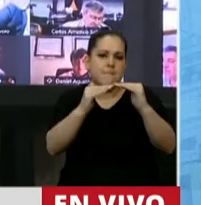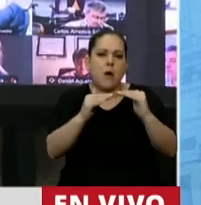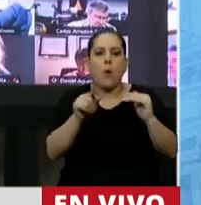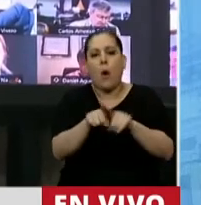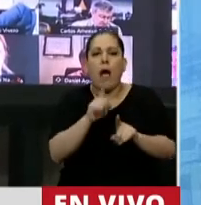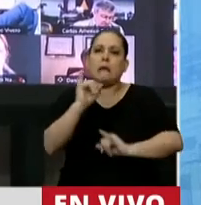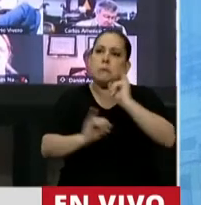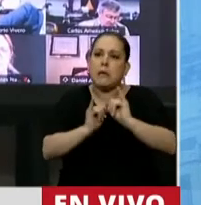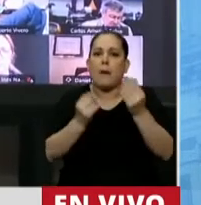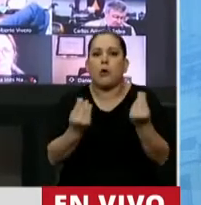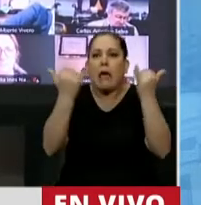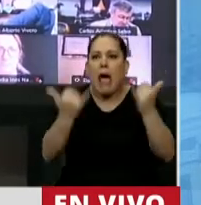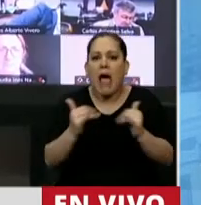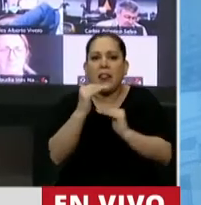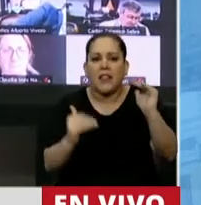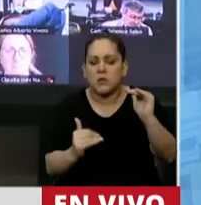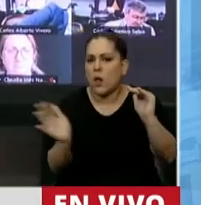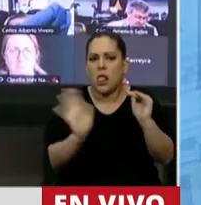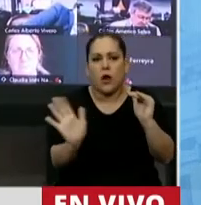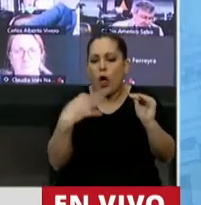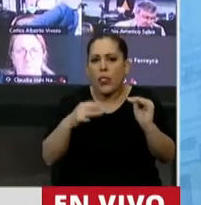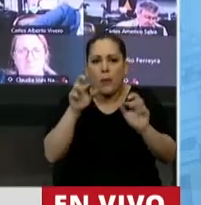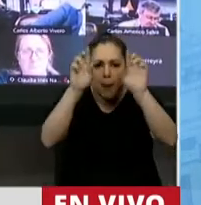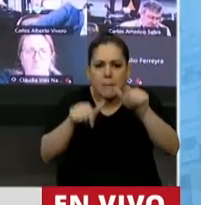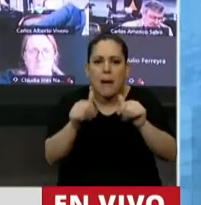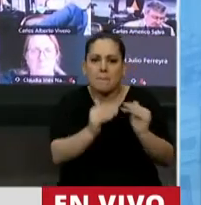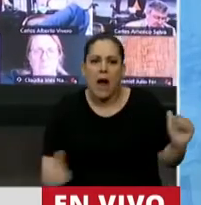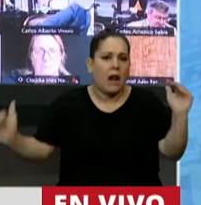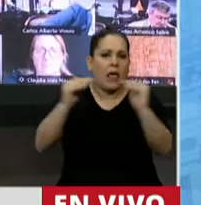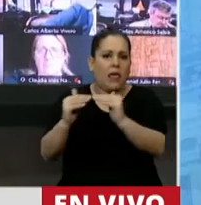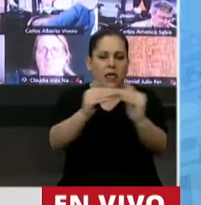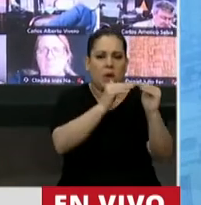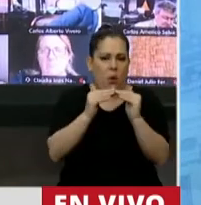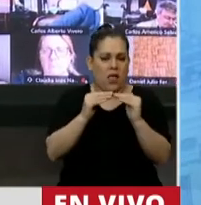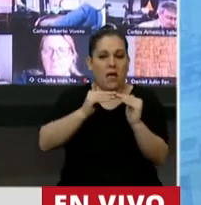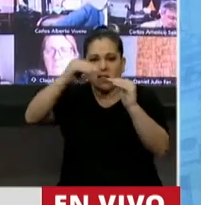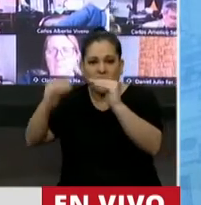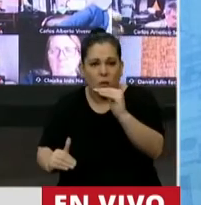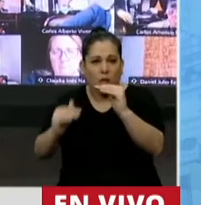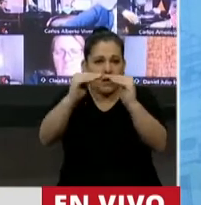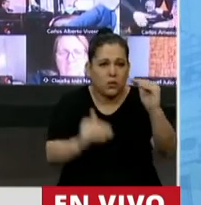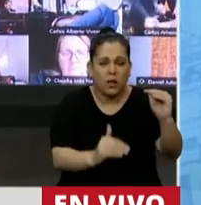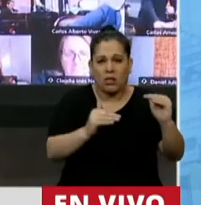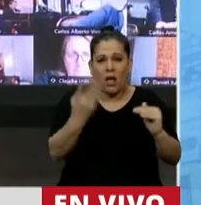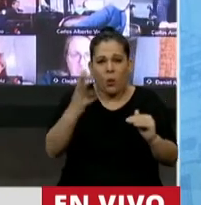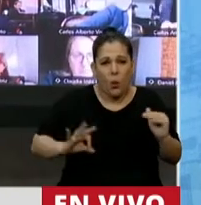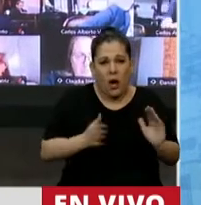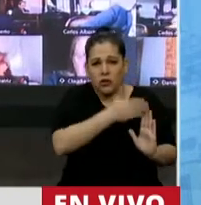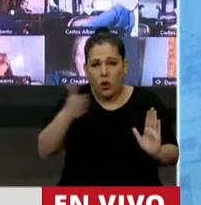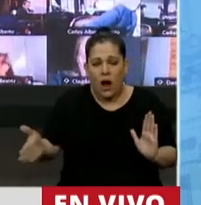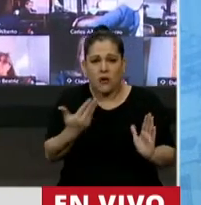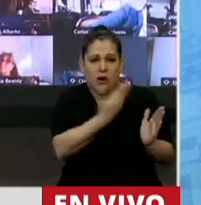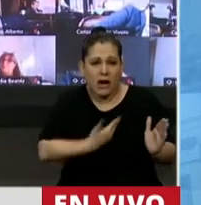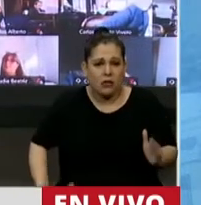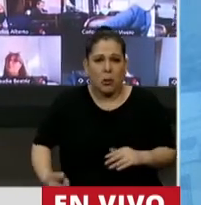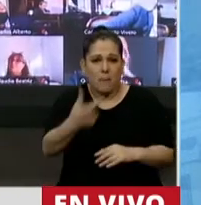eso es lo que estamos haciendo, dando una respuesta política e ideológica a las desigualdades que se aumentaron durante los cuatro años de la gestión